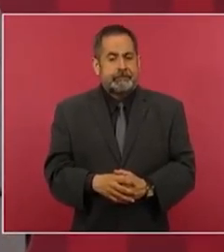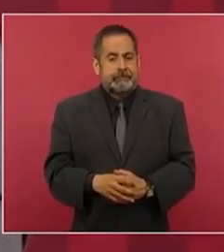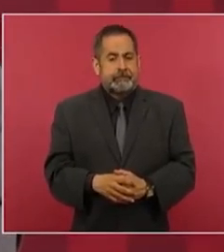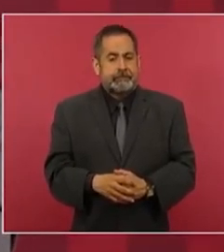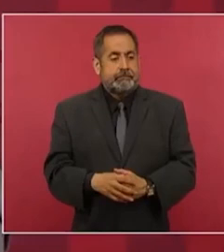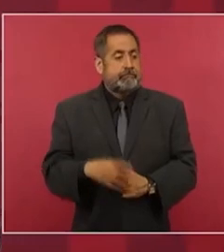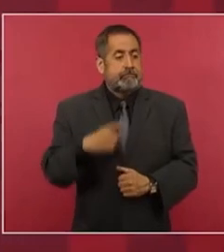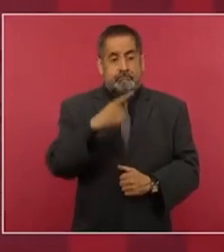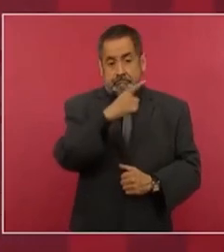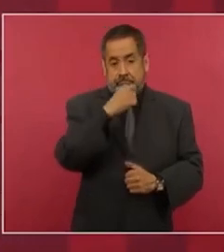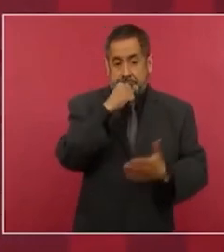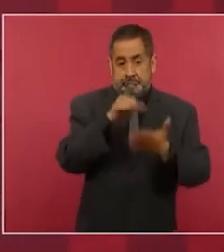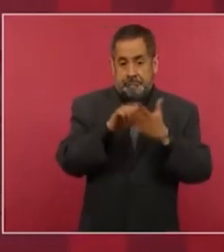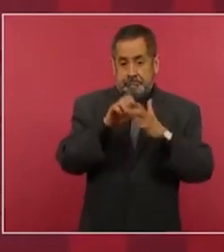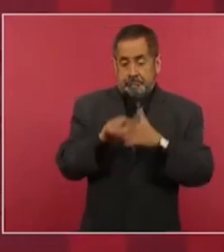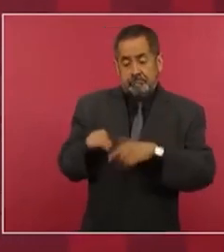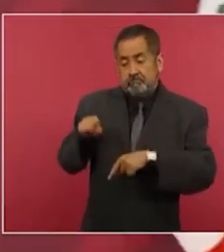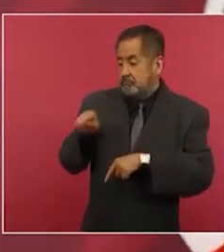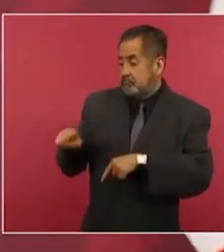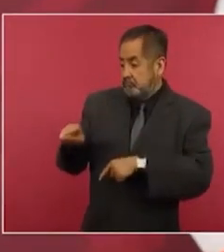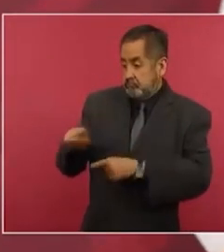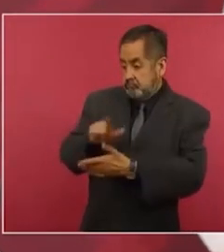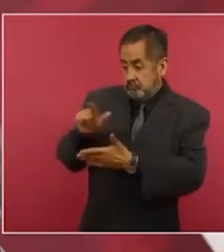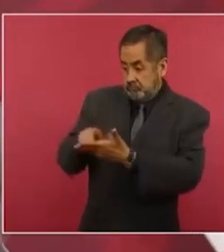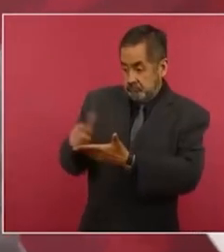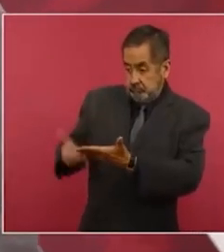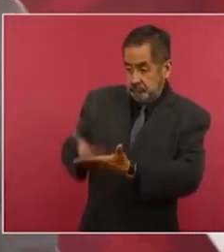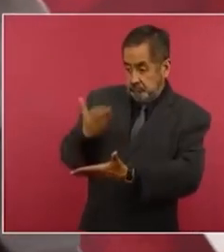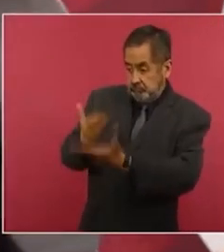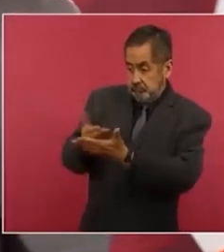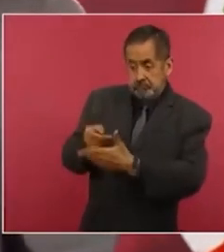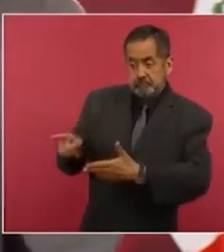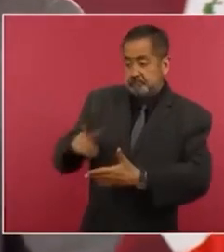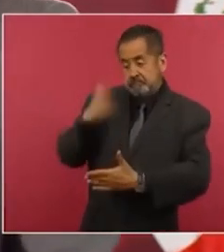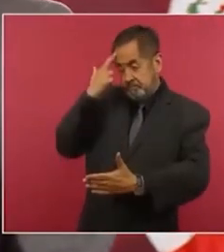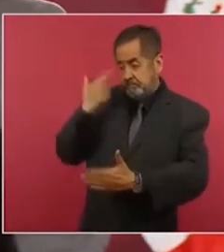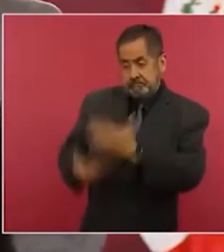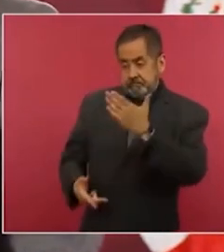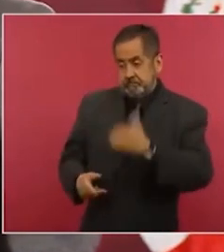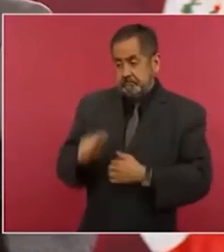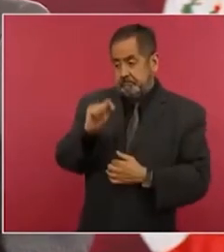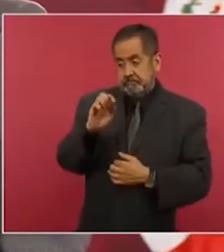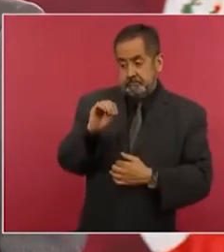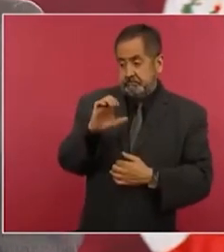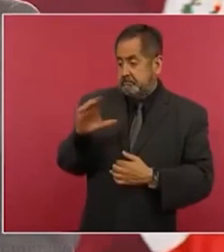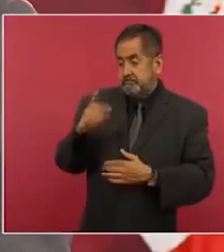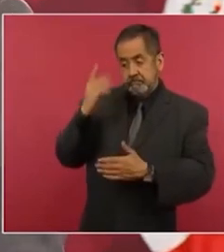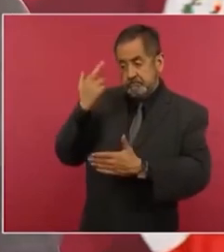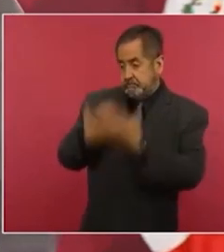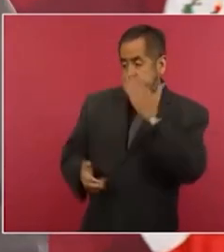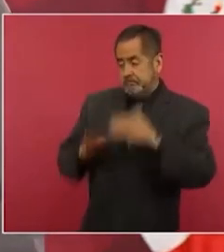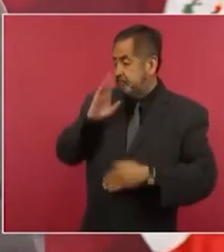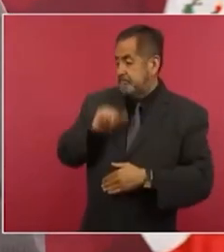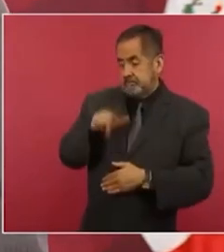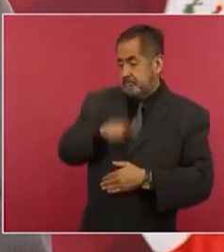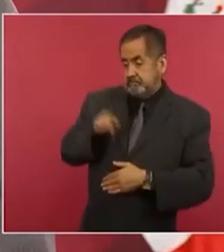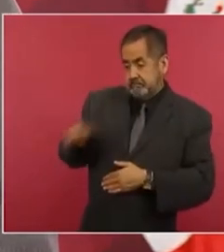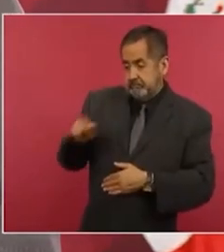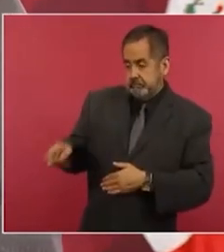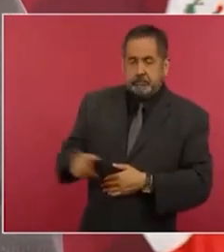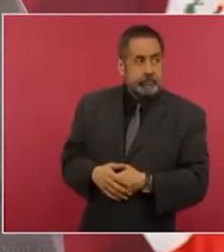estábamos con la iniciativa violando el tratado cosa que no es cierto